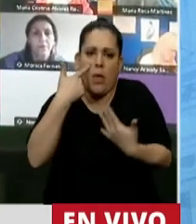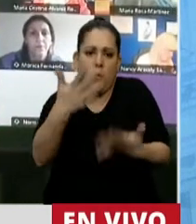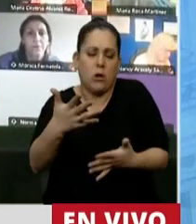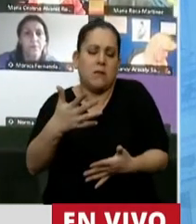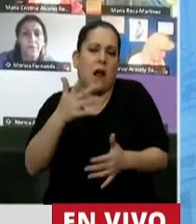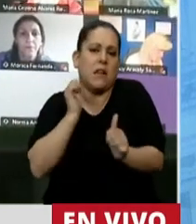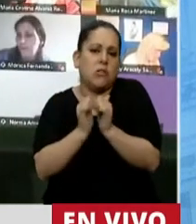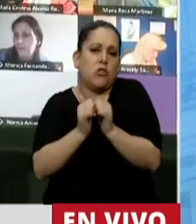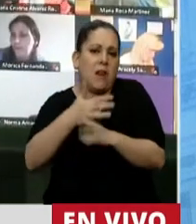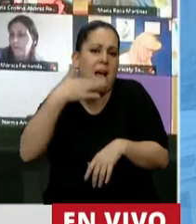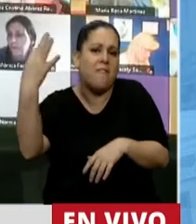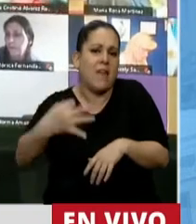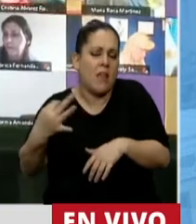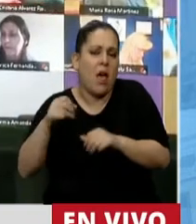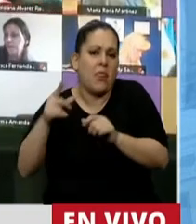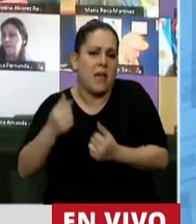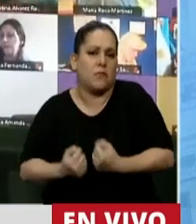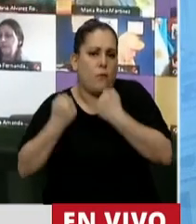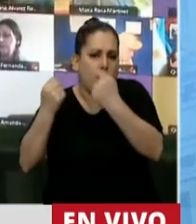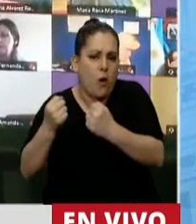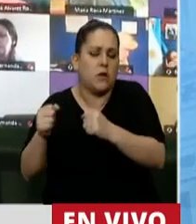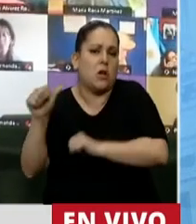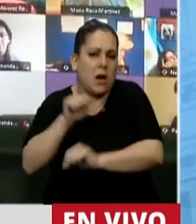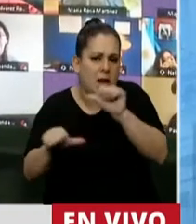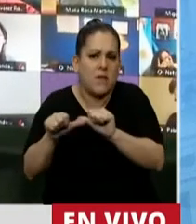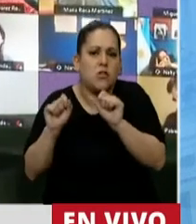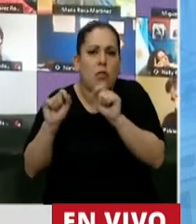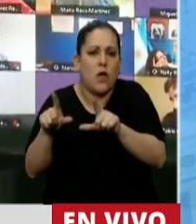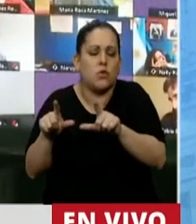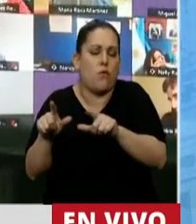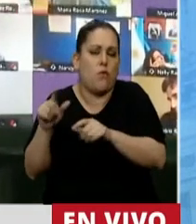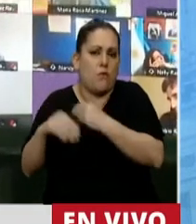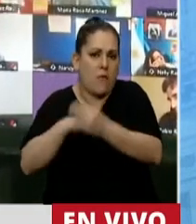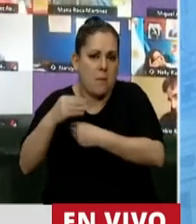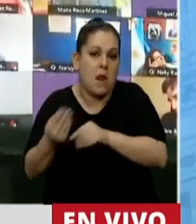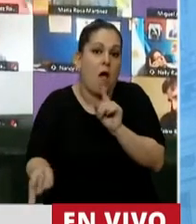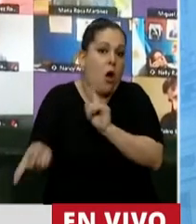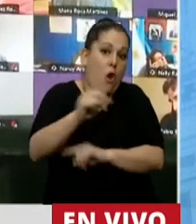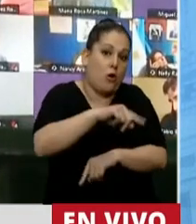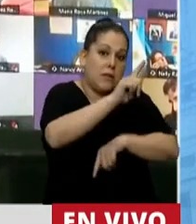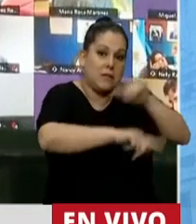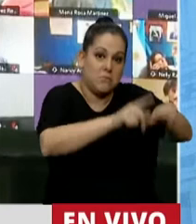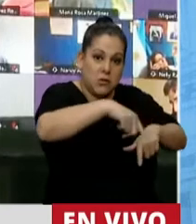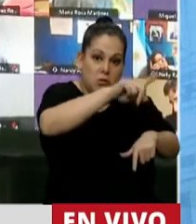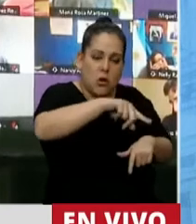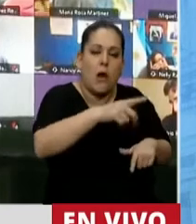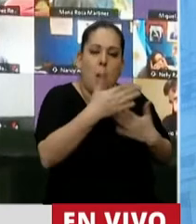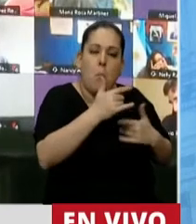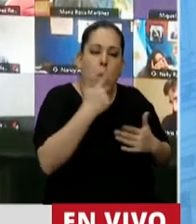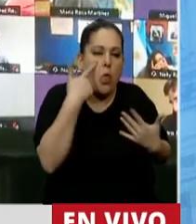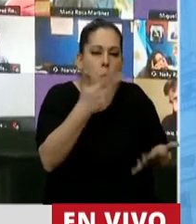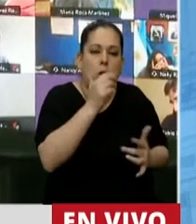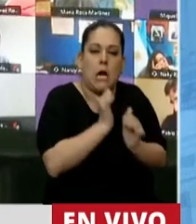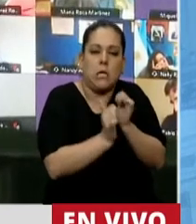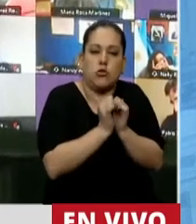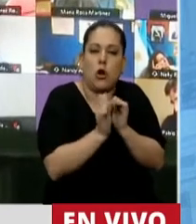al pagarlo, de esfuerzo, de ellos y de sus familias. Otros poquitos van a mostrar una historia de